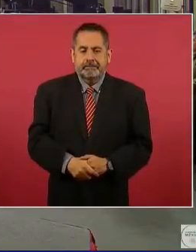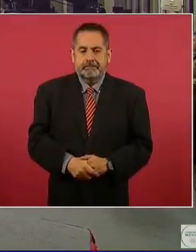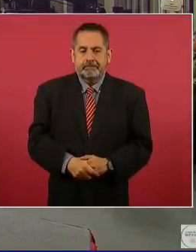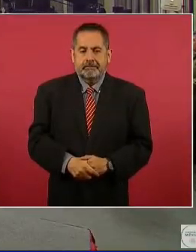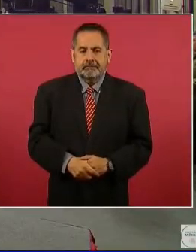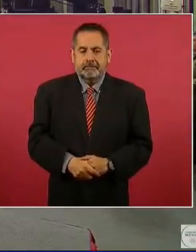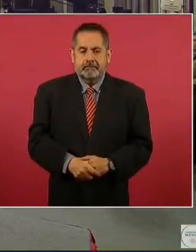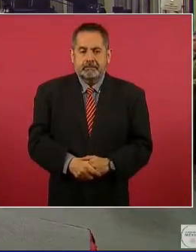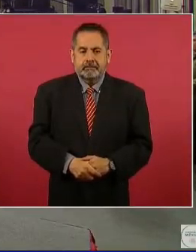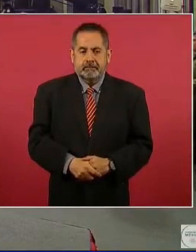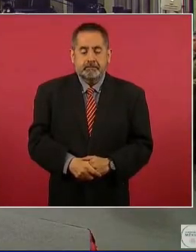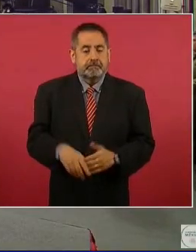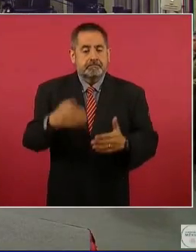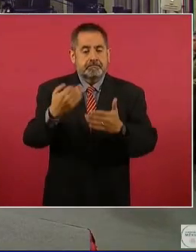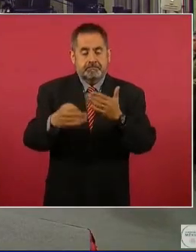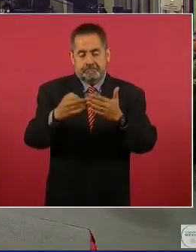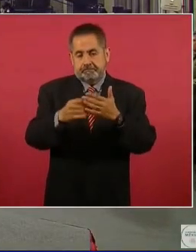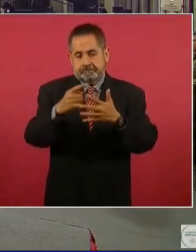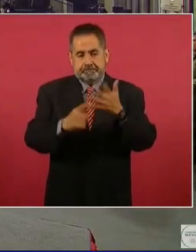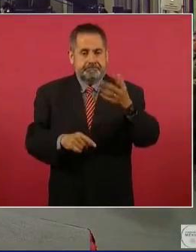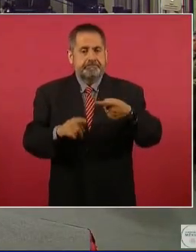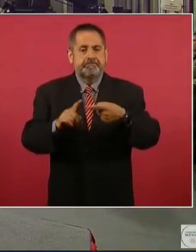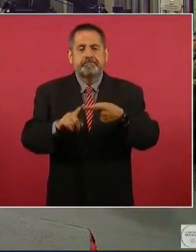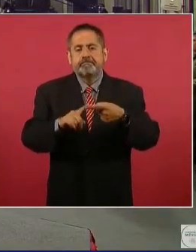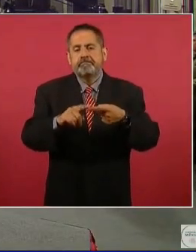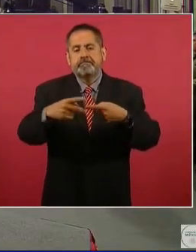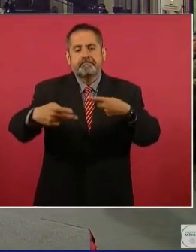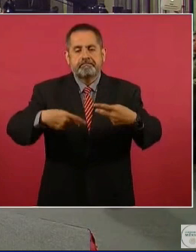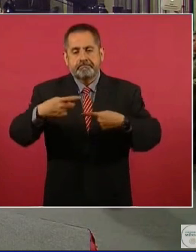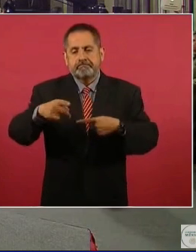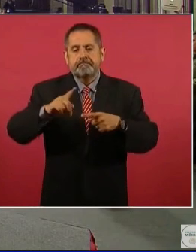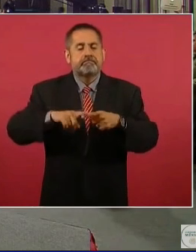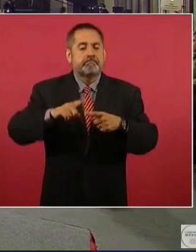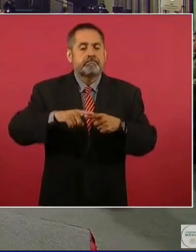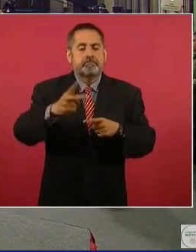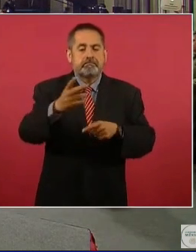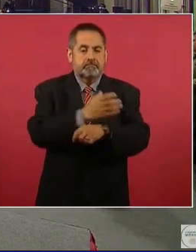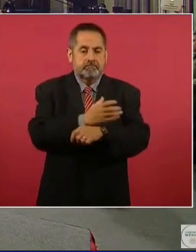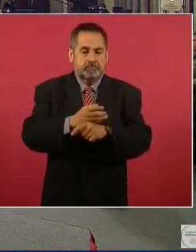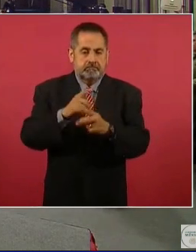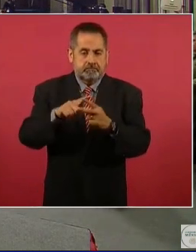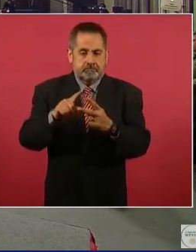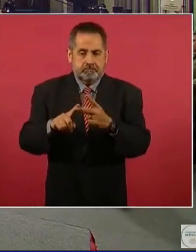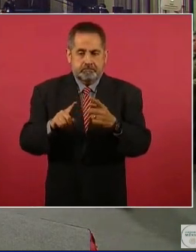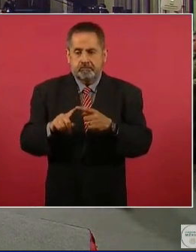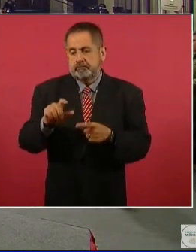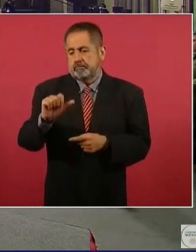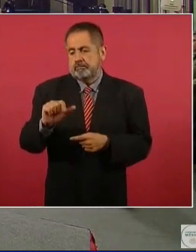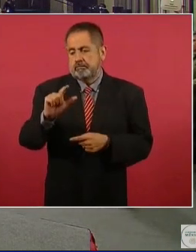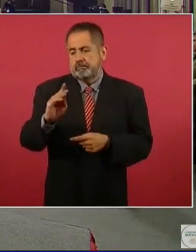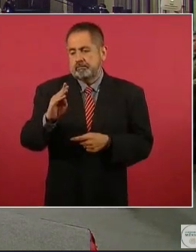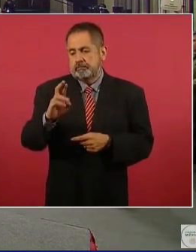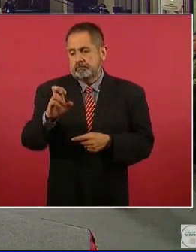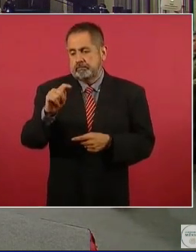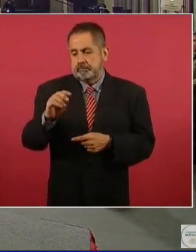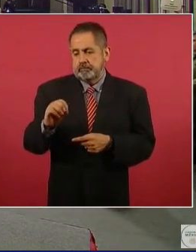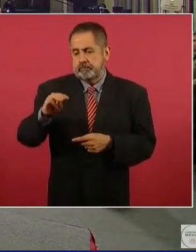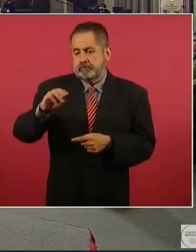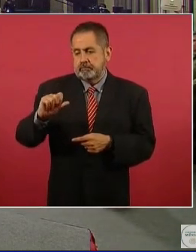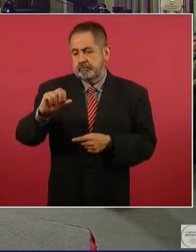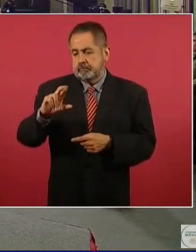Bueno, quedaron pendientes dos compañeros, Alberto Marroquín